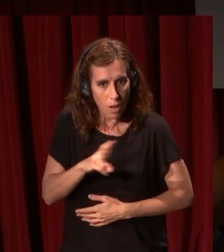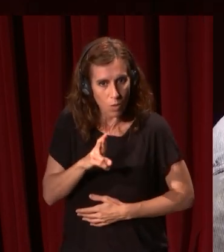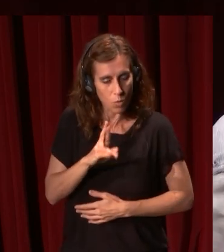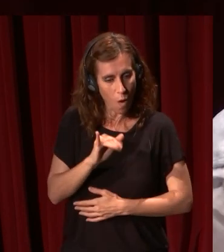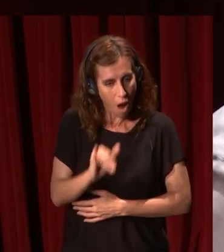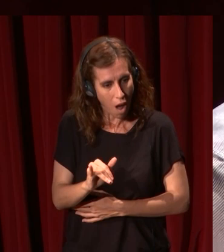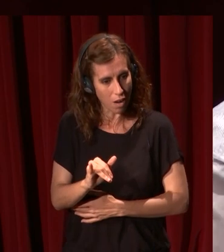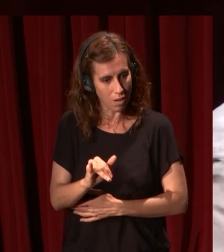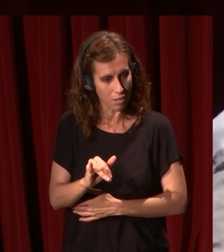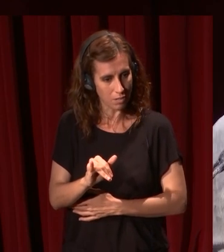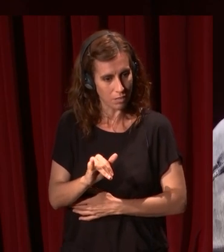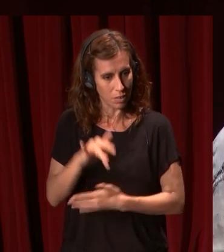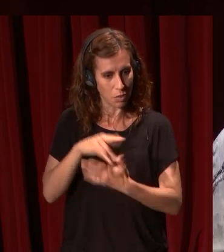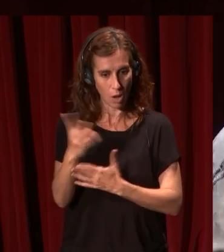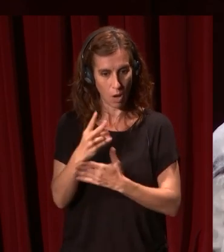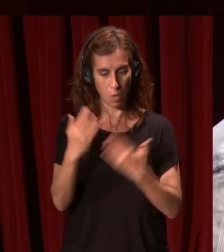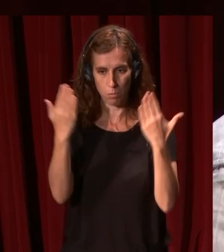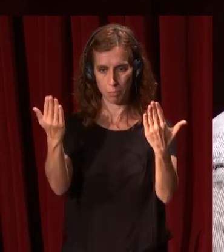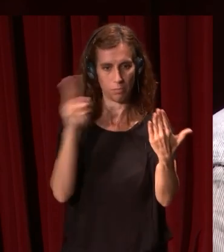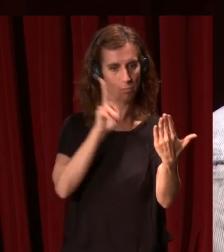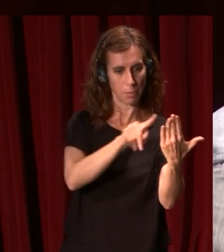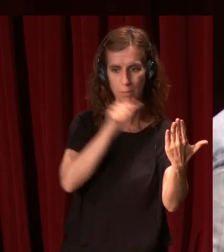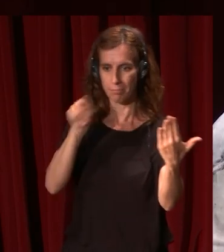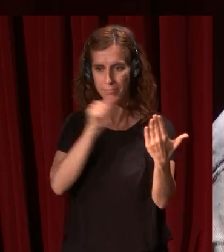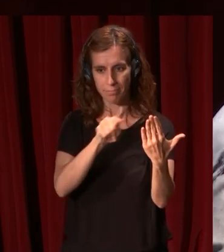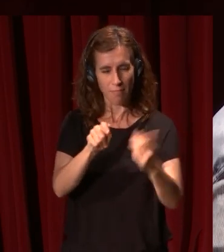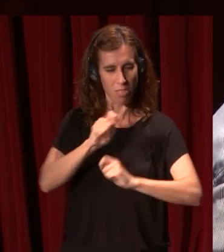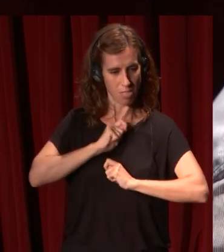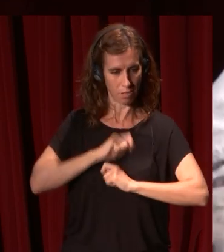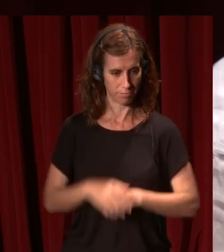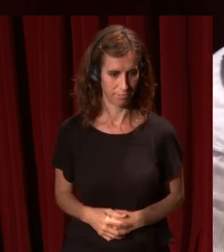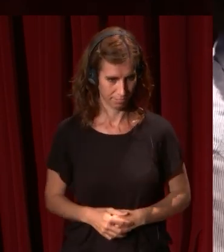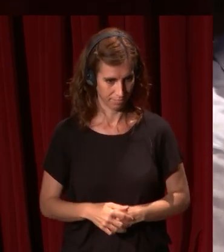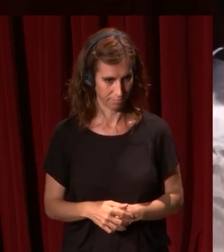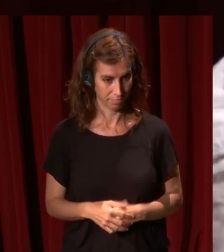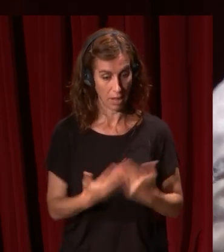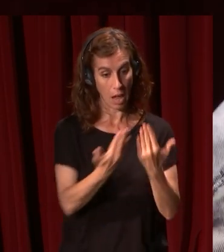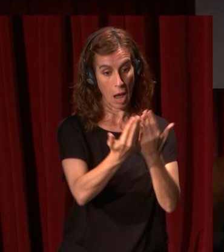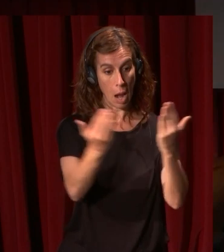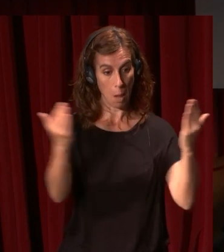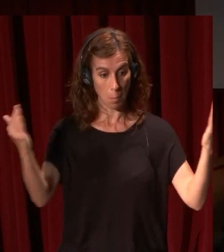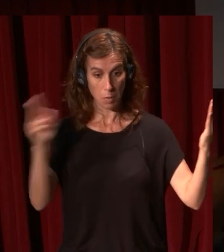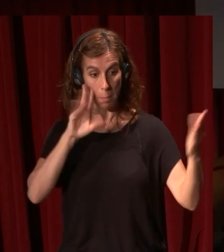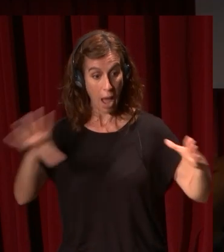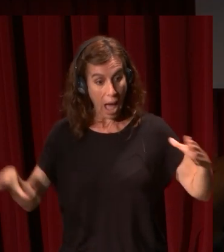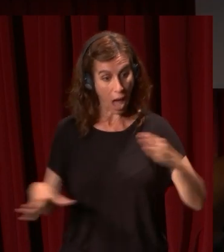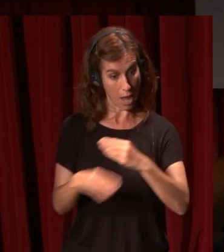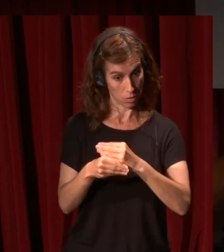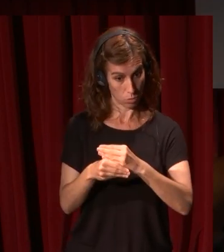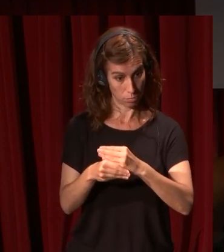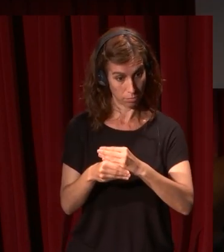sucede cuando se ven los dos cuadros en la exposición veréis un anexo casi al final